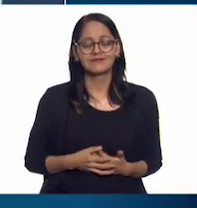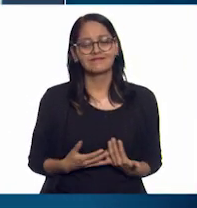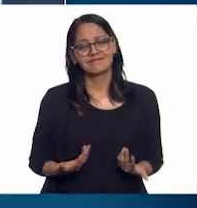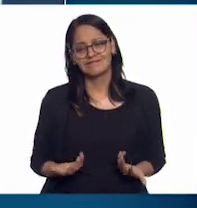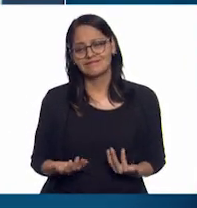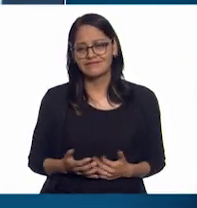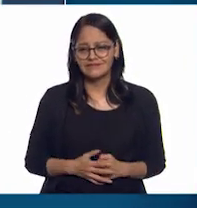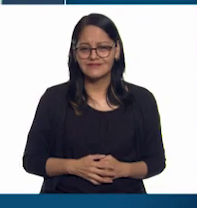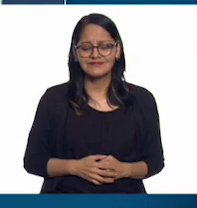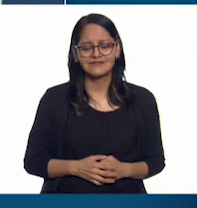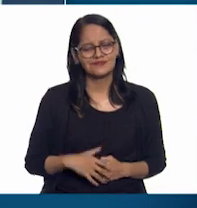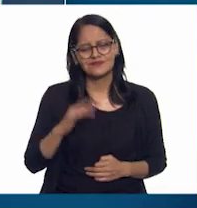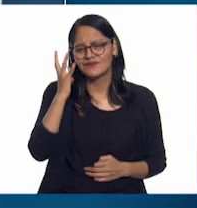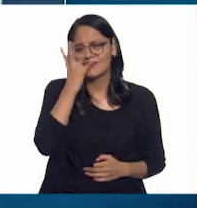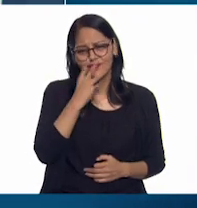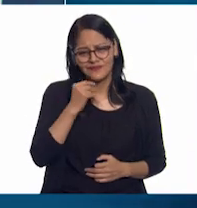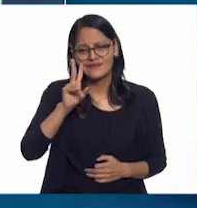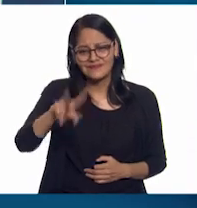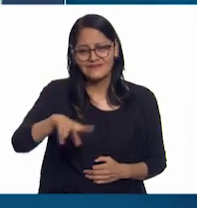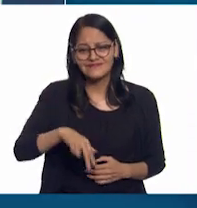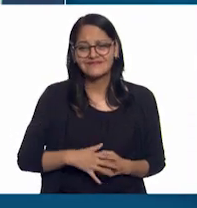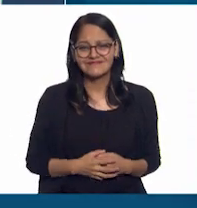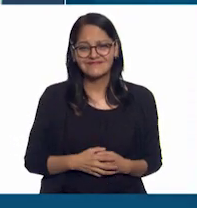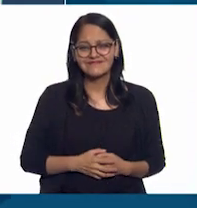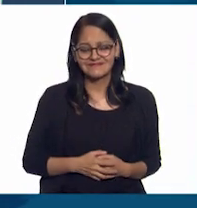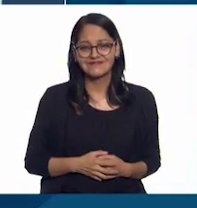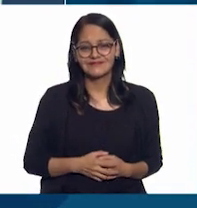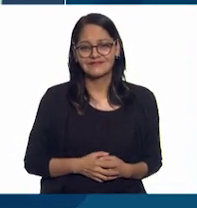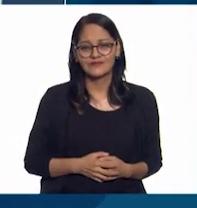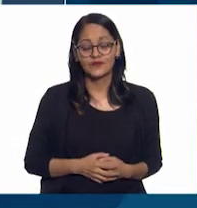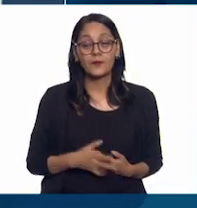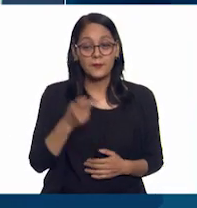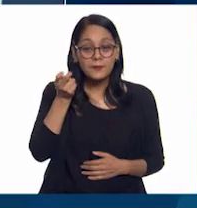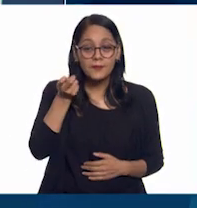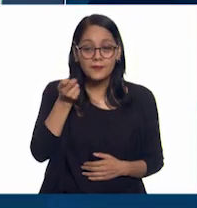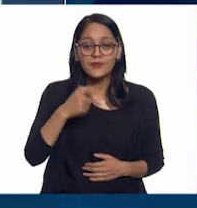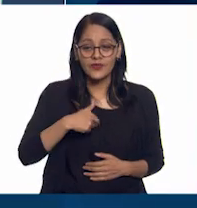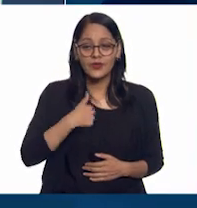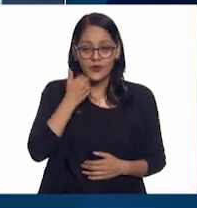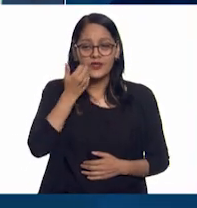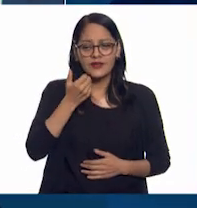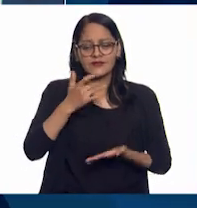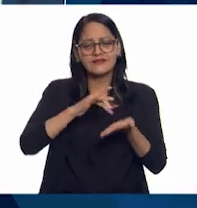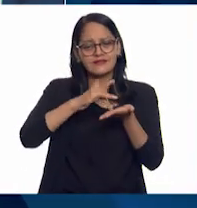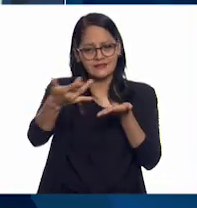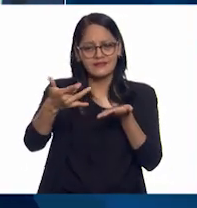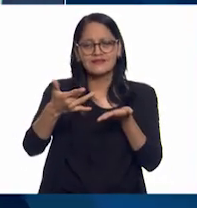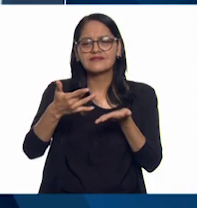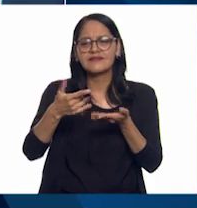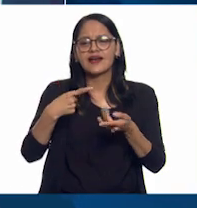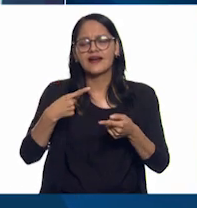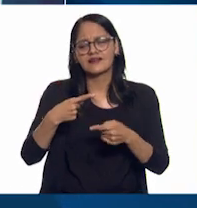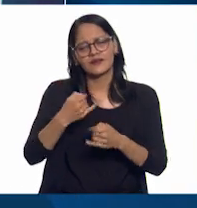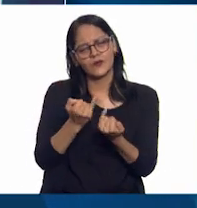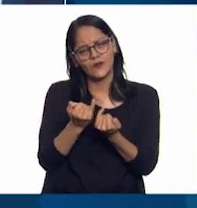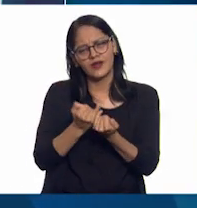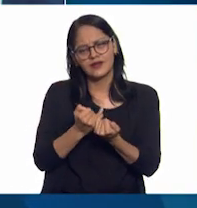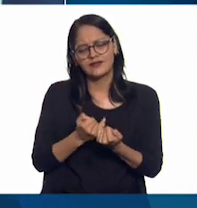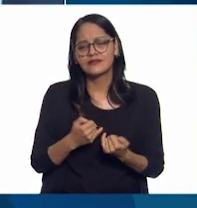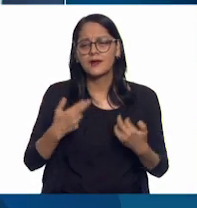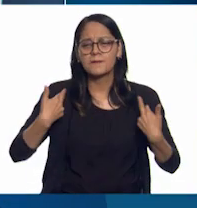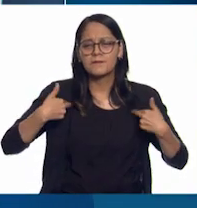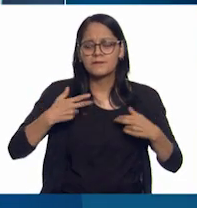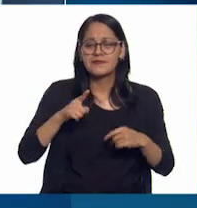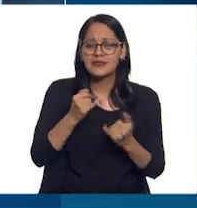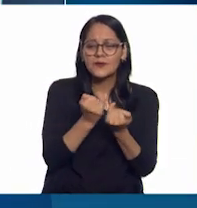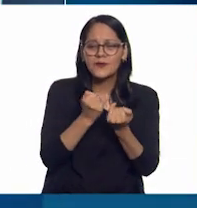¡Qué bonito, ¿no? ¡Puah! Por eso le quiero dar las gracias, además de a mi amada